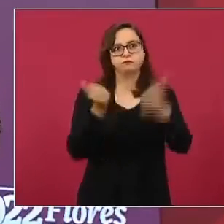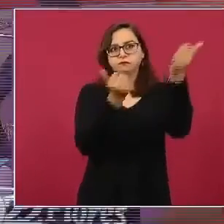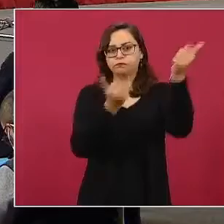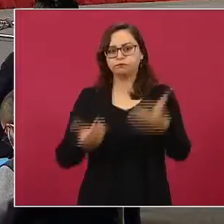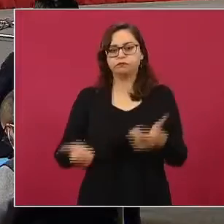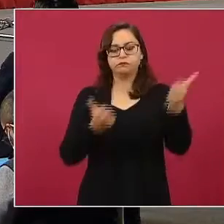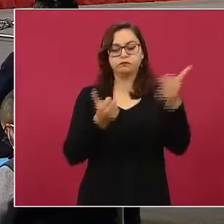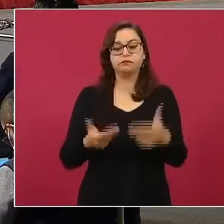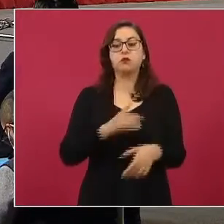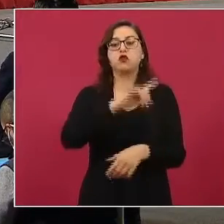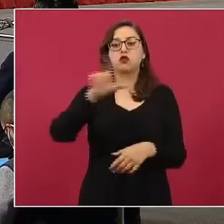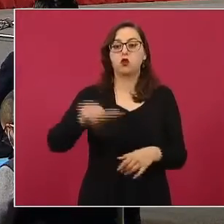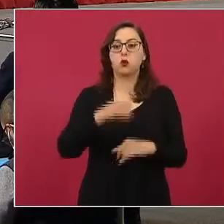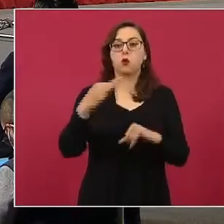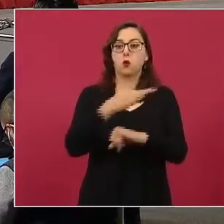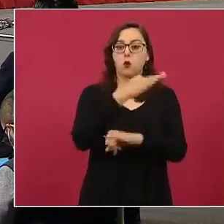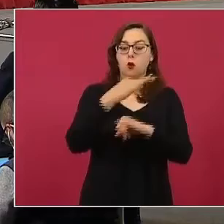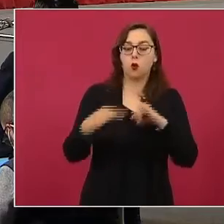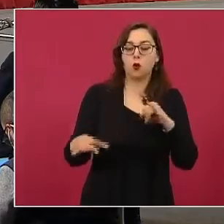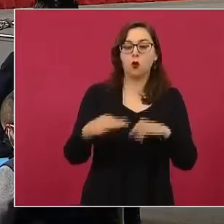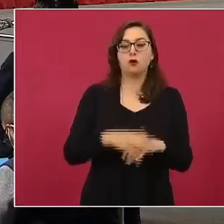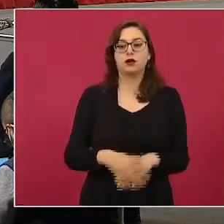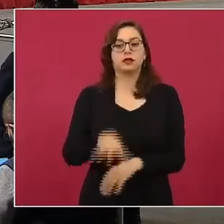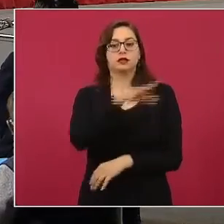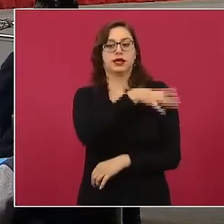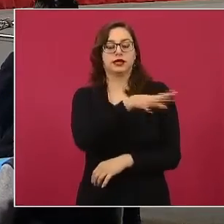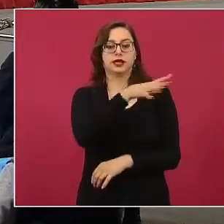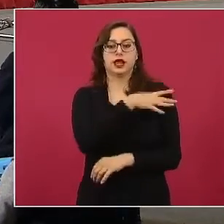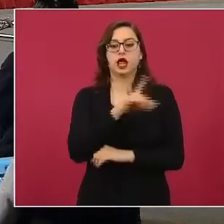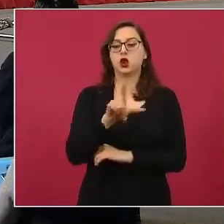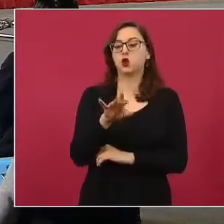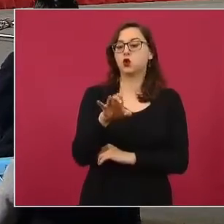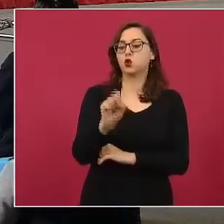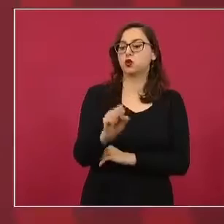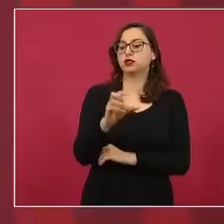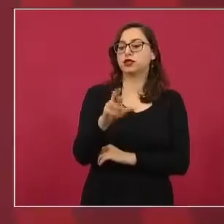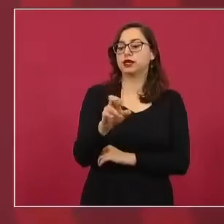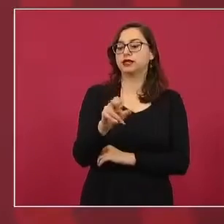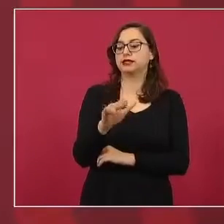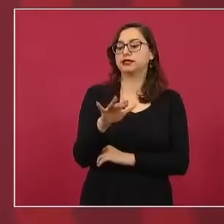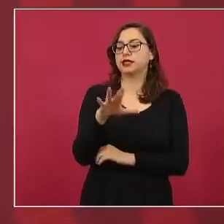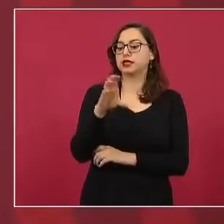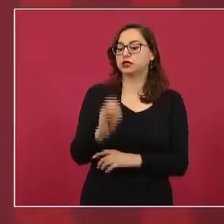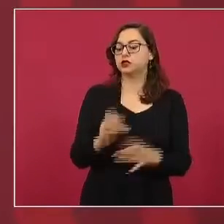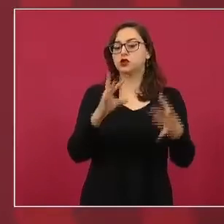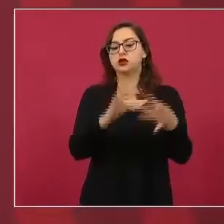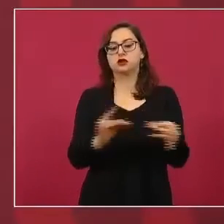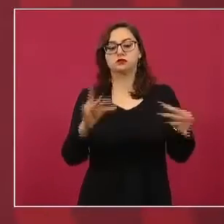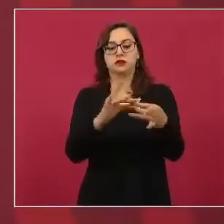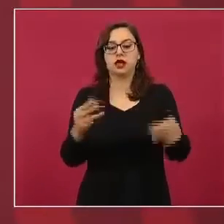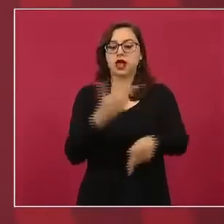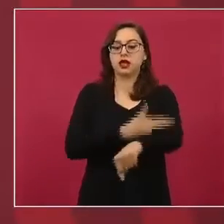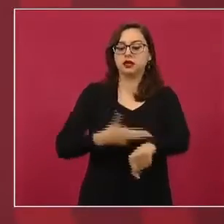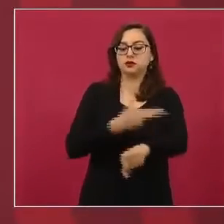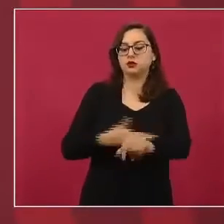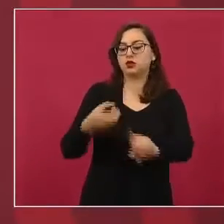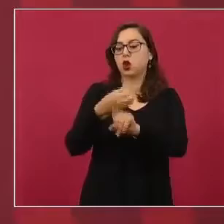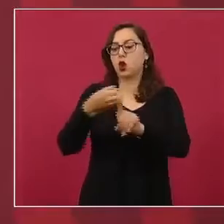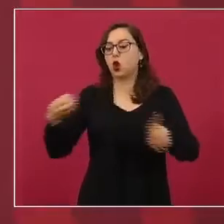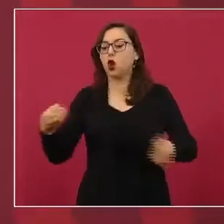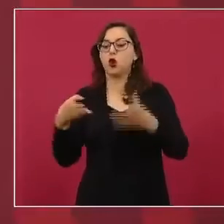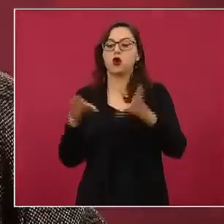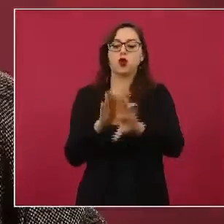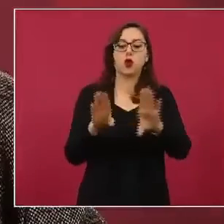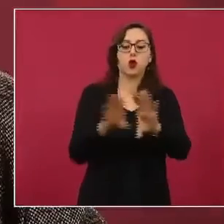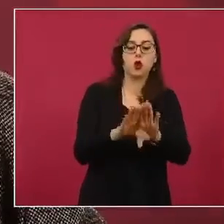Por último, el general Luis Cresencio Sandoval señalará la logística que asegura la llegada de las